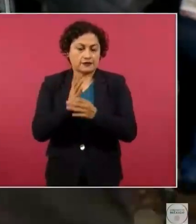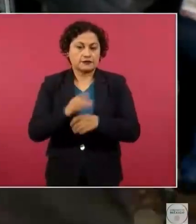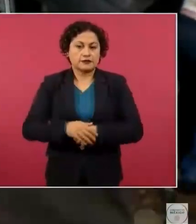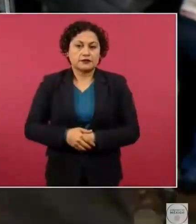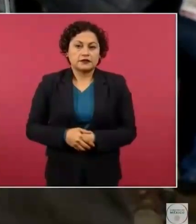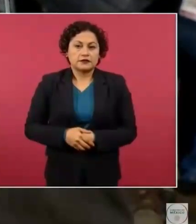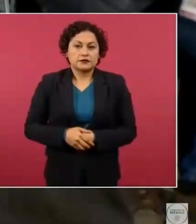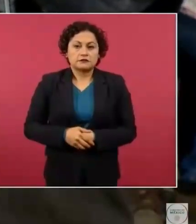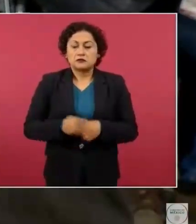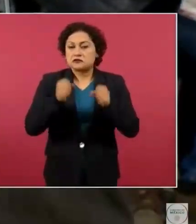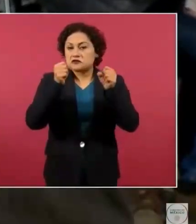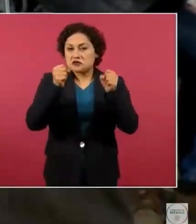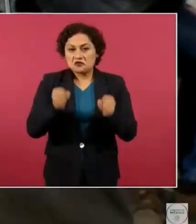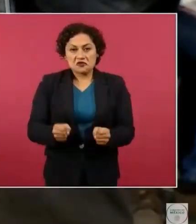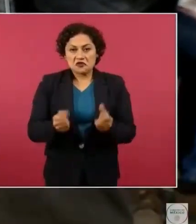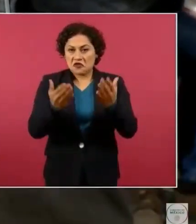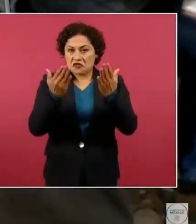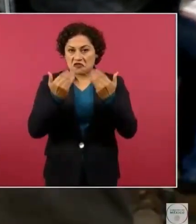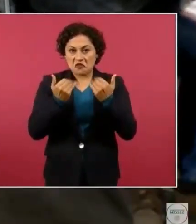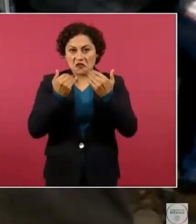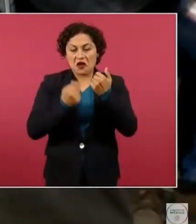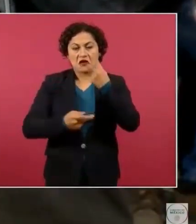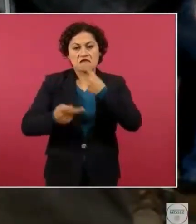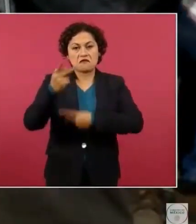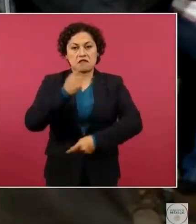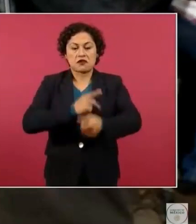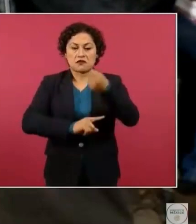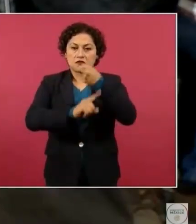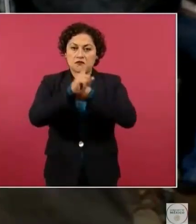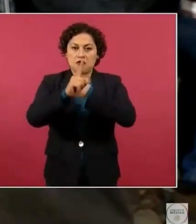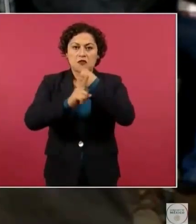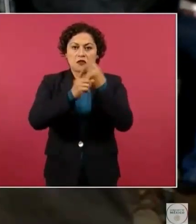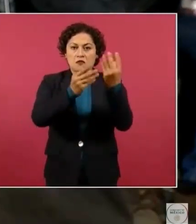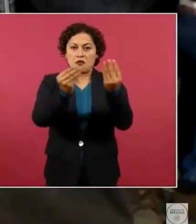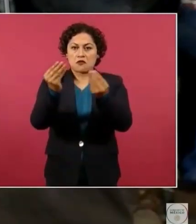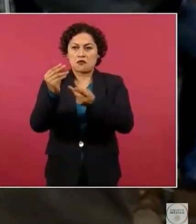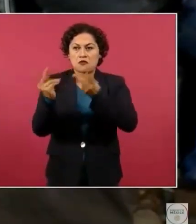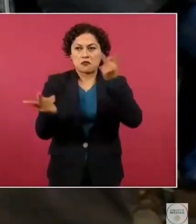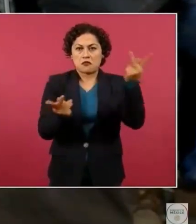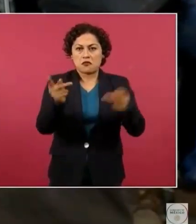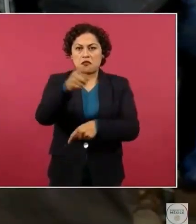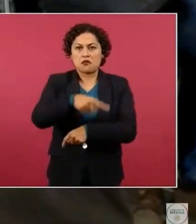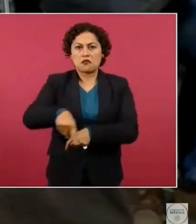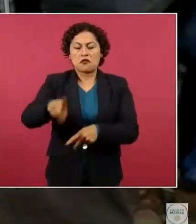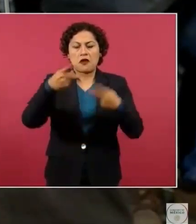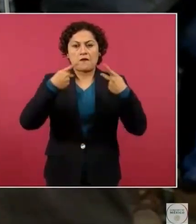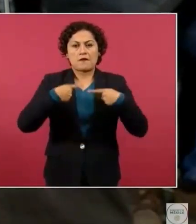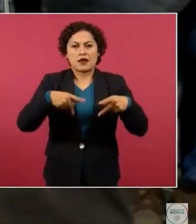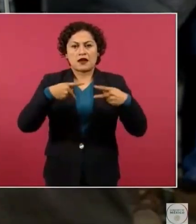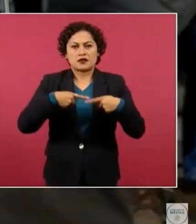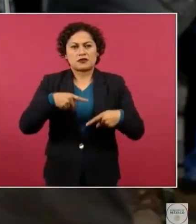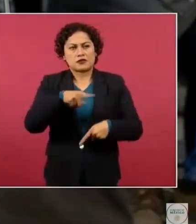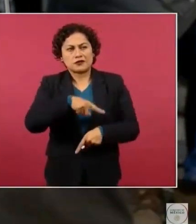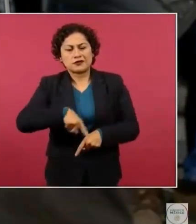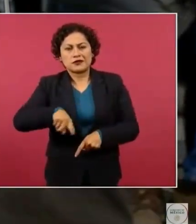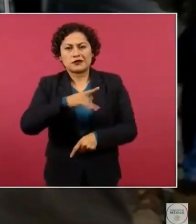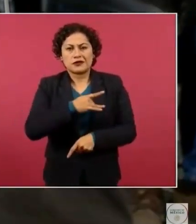sigue causando estragos, todas las encuestas de opinión revelan que la gente se siente más insegura en su